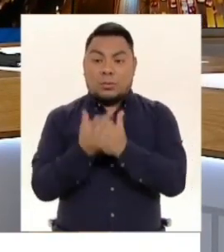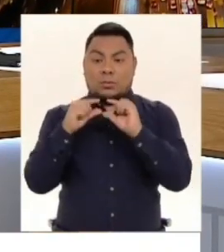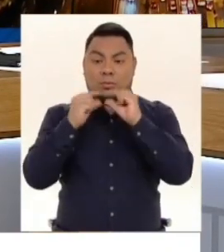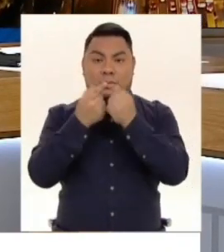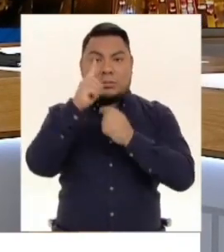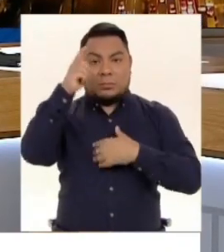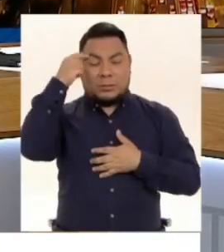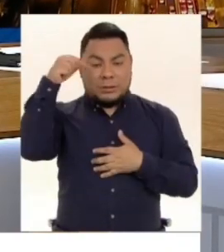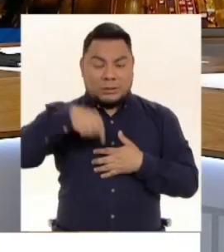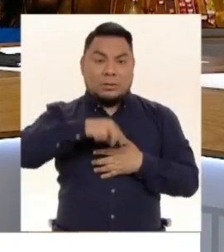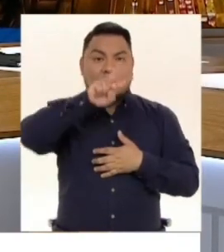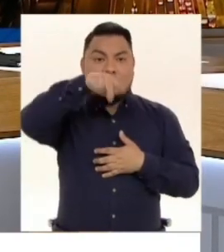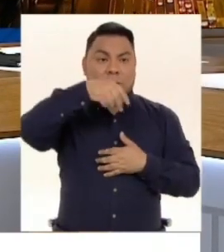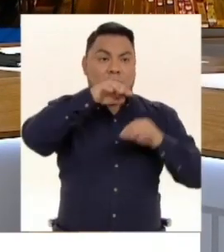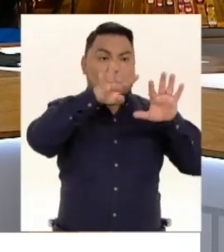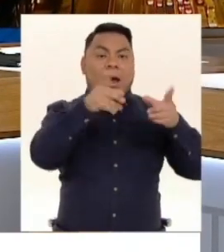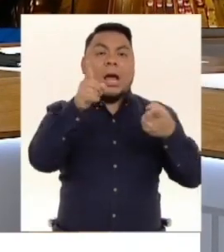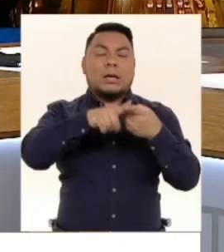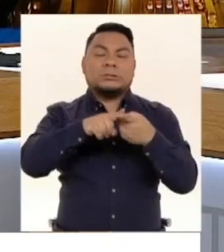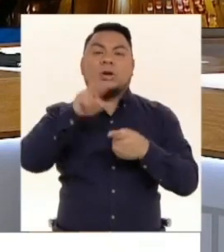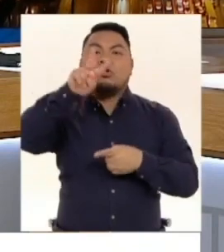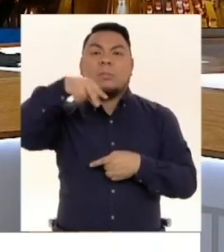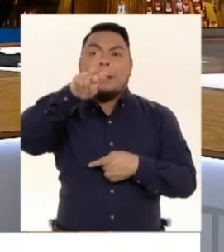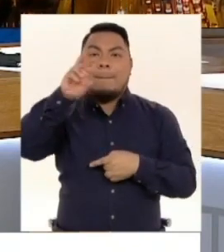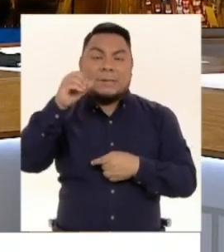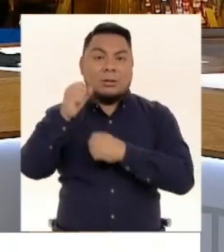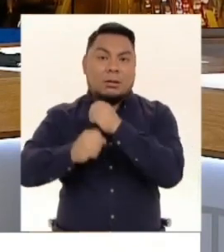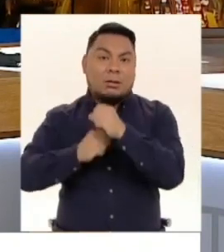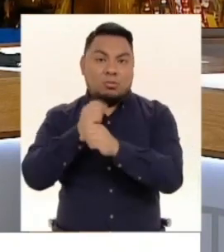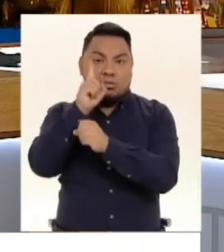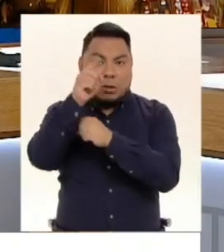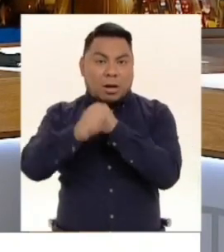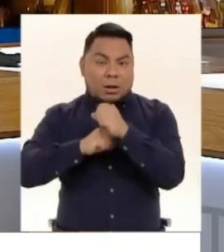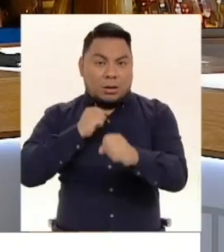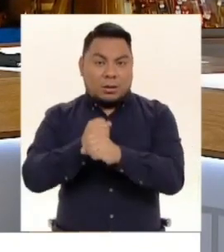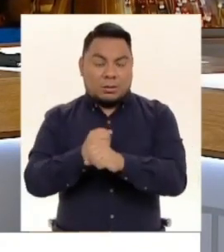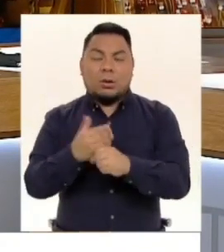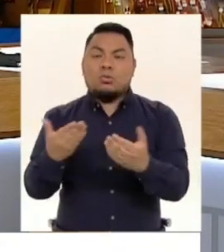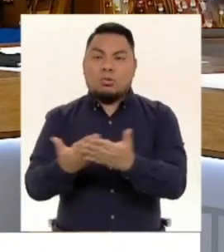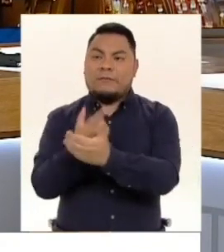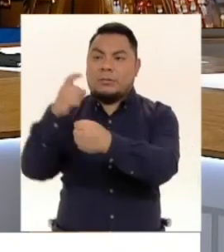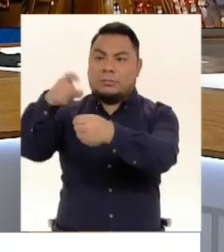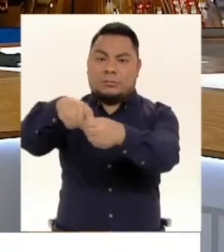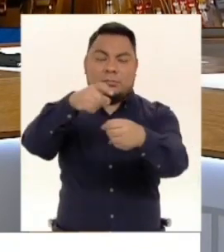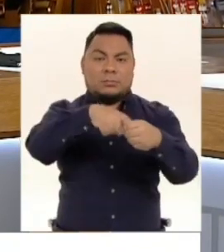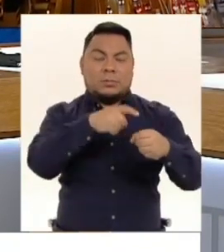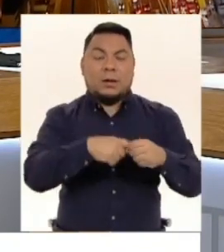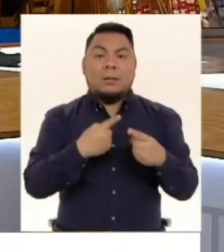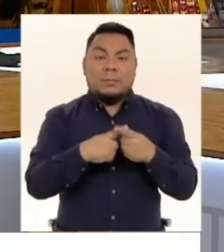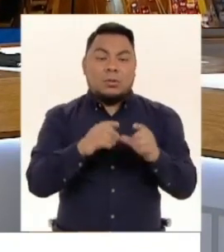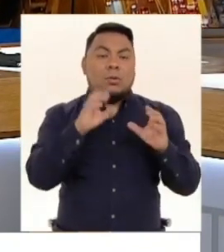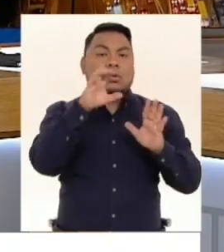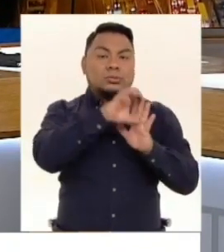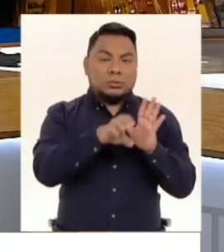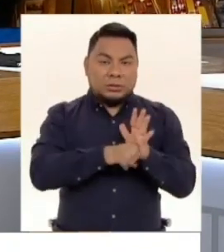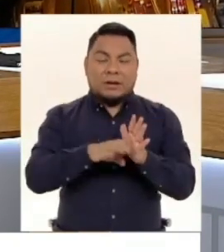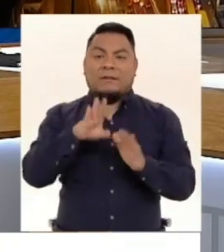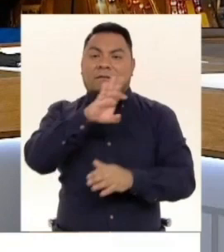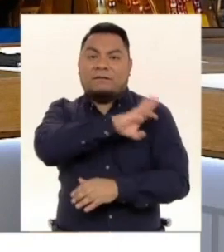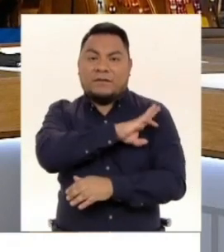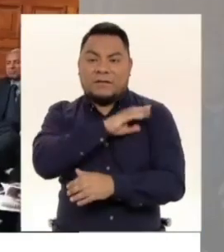2019-2020, Fuerza Popular pierde tres grupos de trabajo, pero seguirá a la cabeza de Constitución, Fiscalización y Presupuesto.